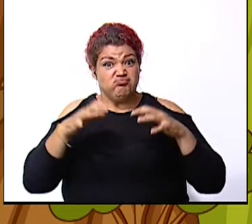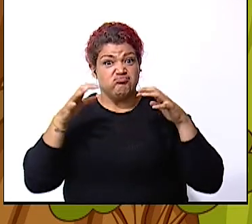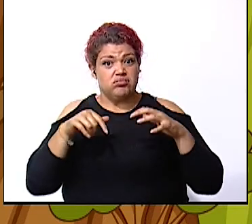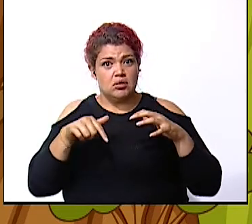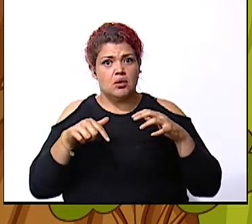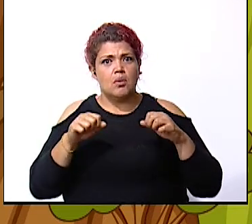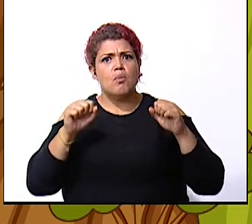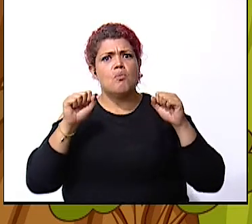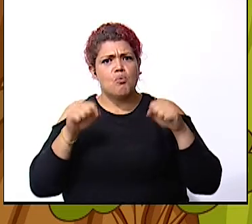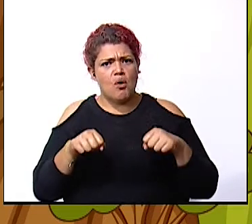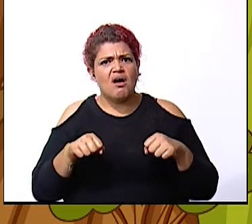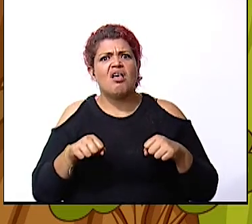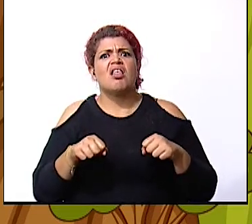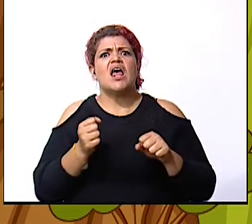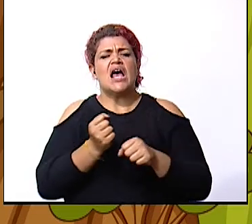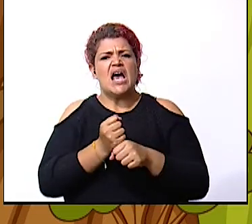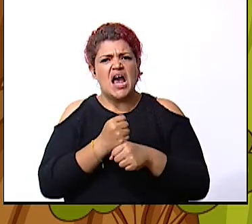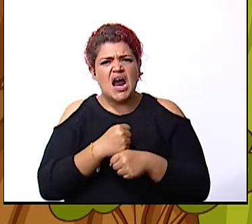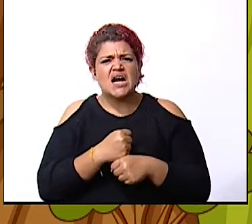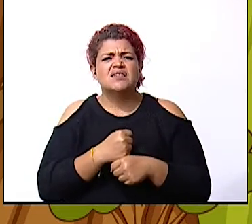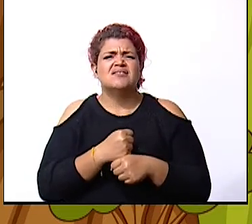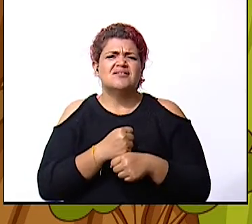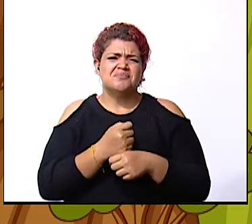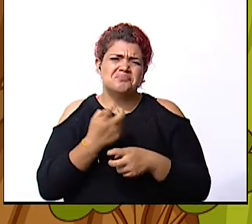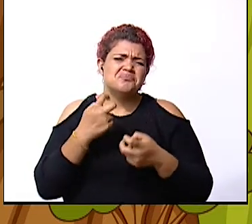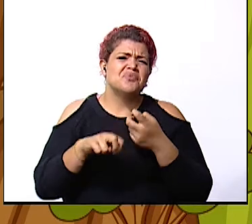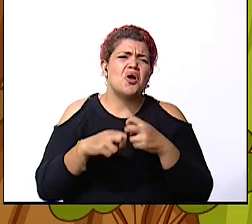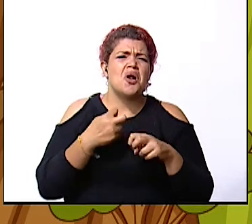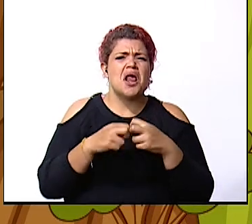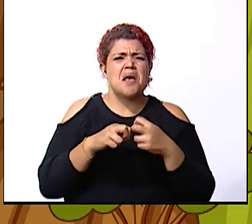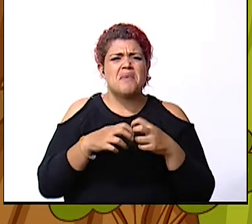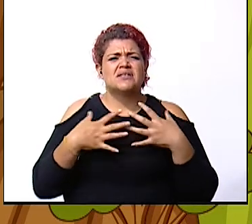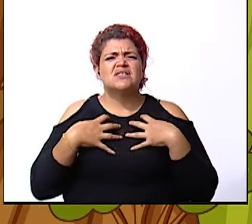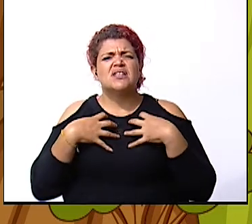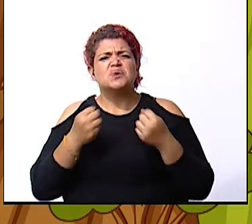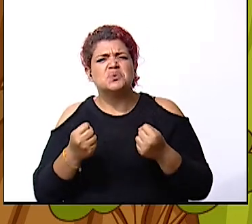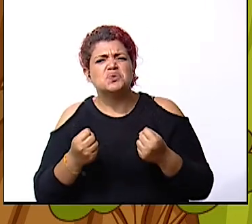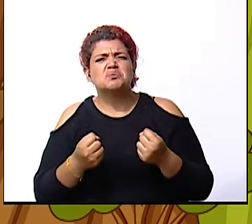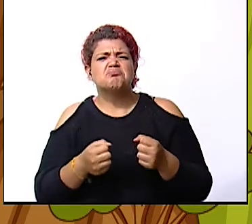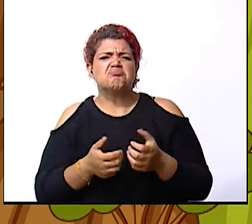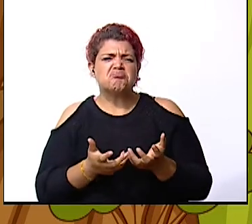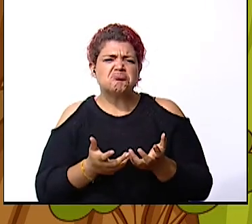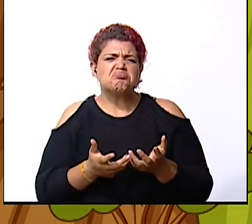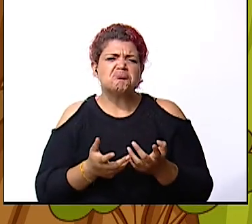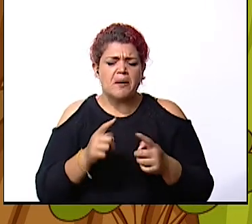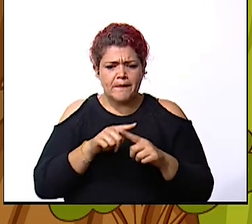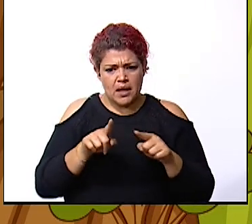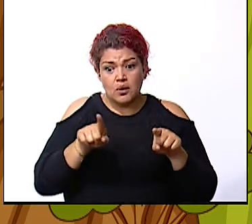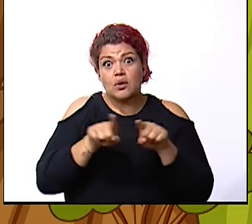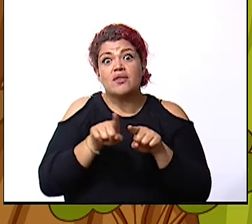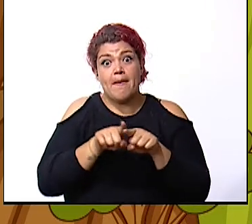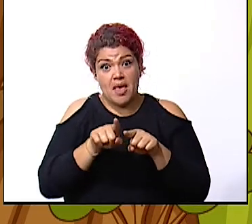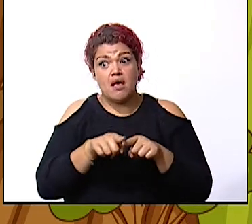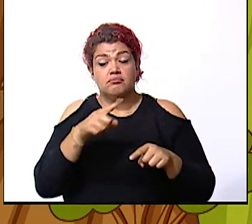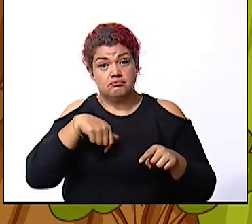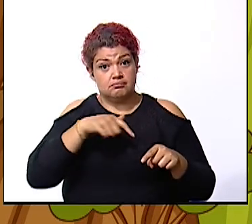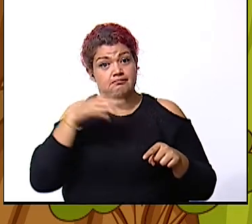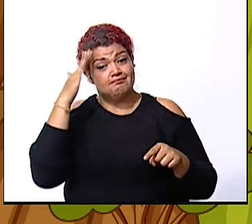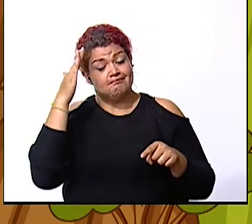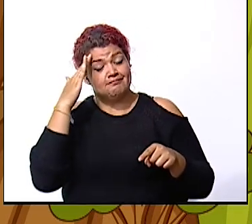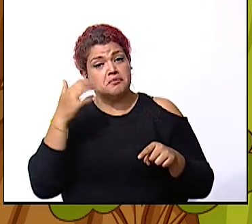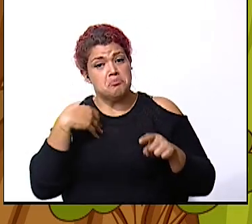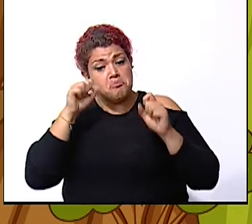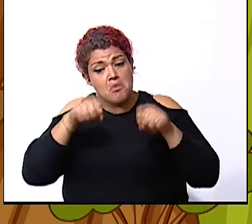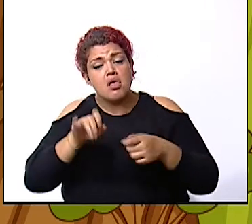también ocasionar ciertos problemas de salud pero también tenemos que tener en cuenta que podríamos